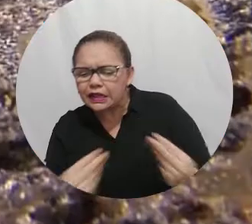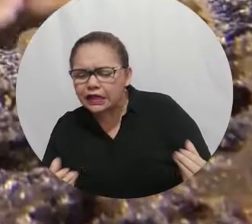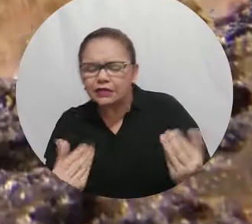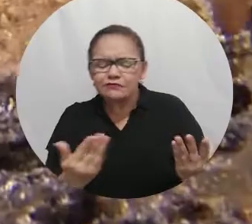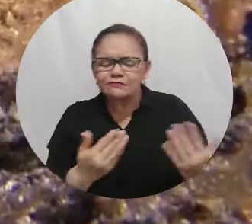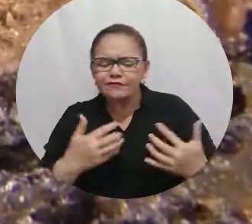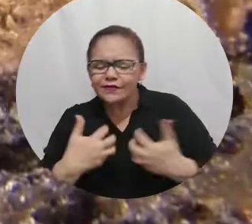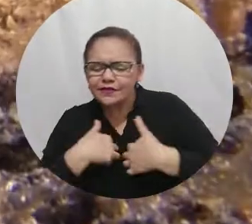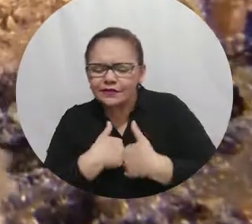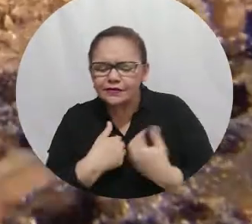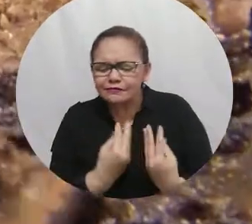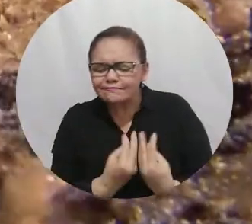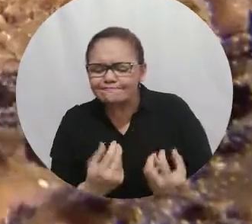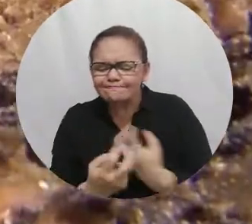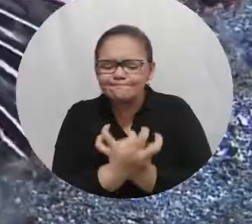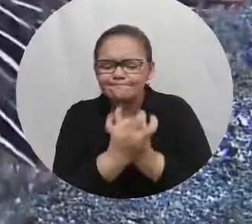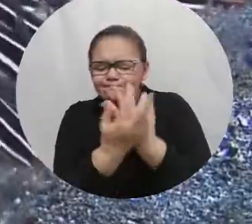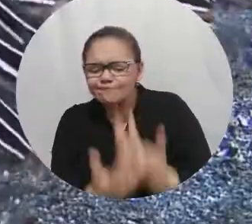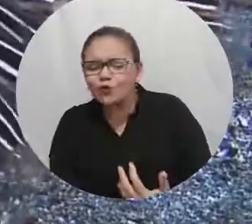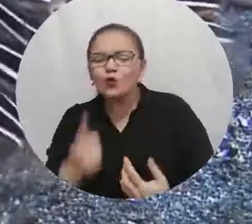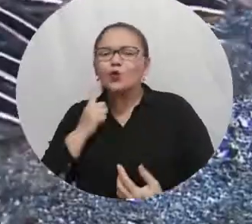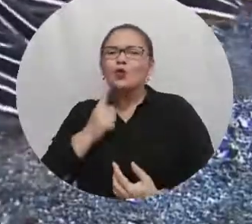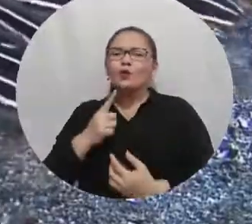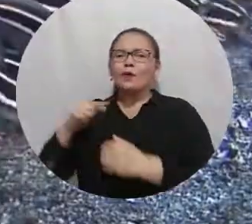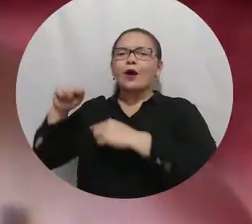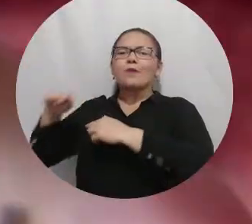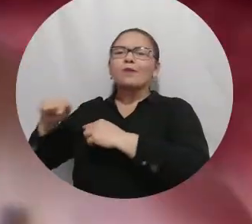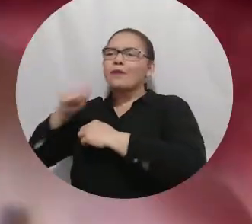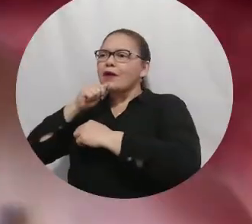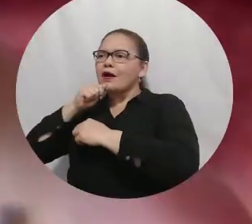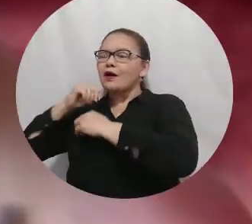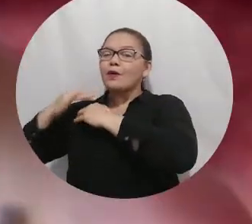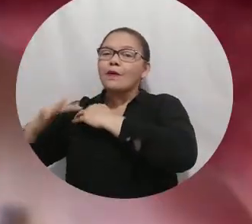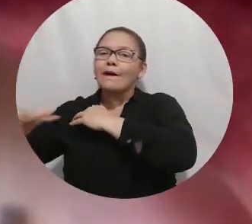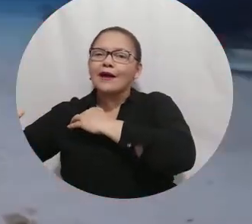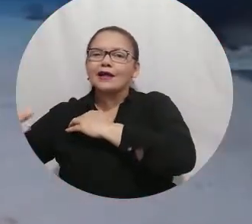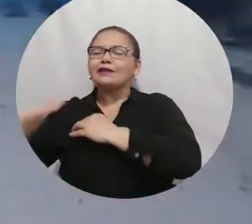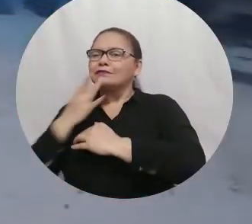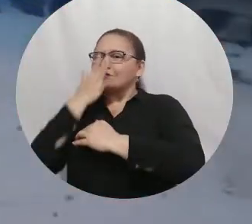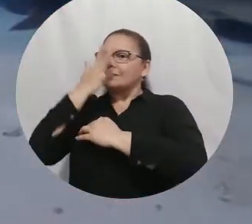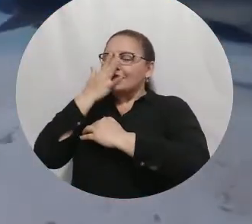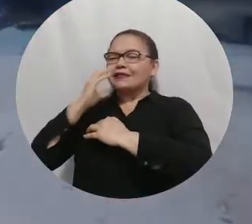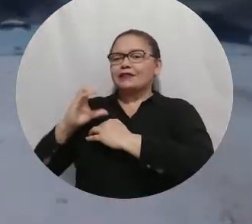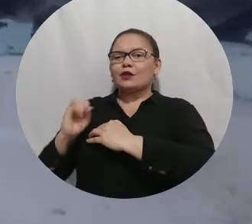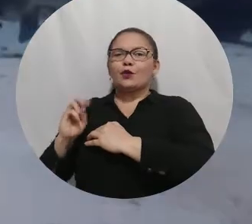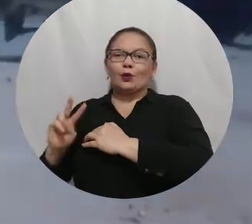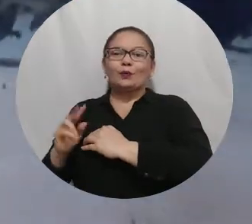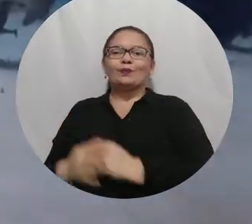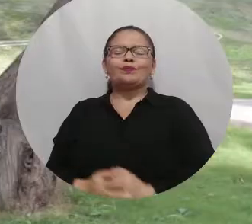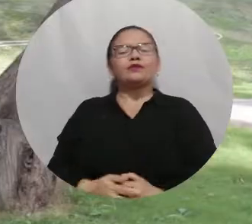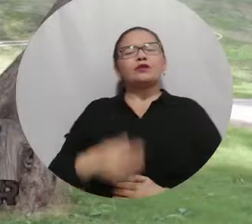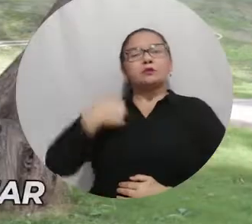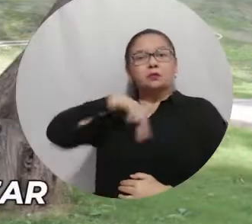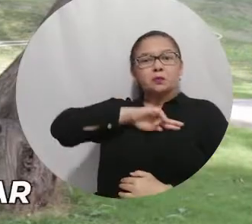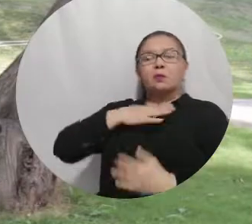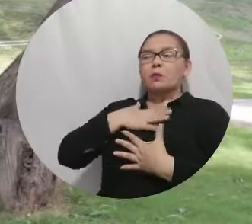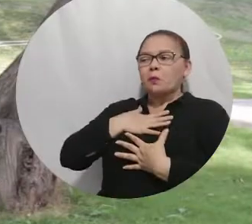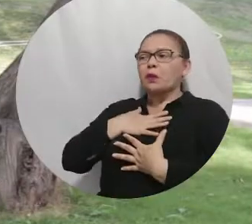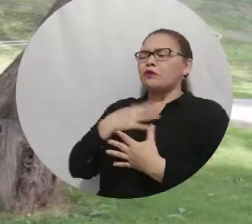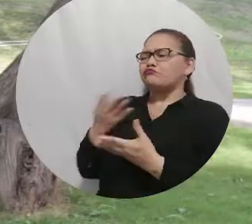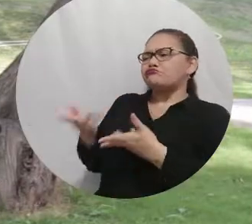entre otras estructuras de los organismos marinos, por la alta carga de dióxido de carbono que entra a los océanos. Establecimos